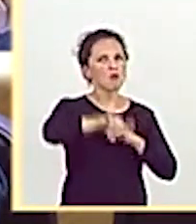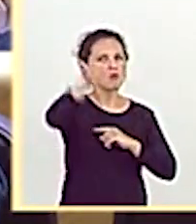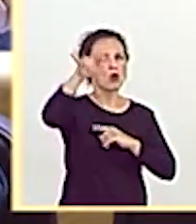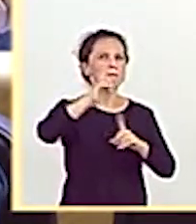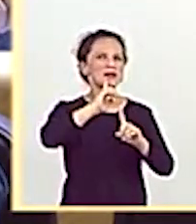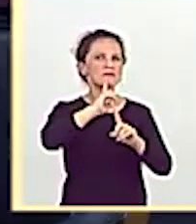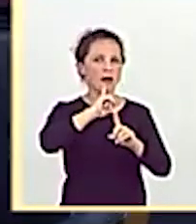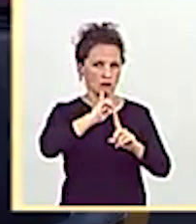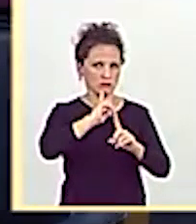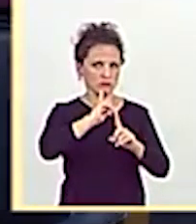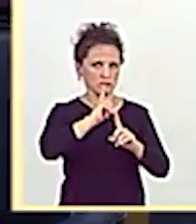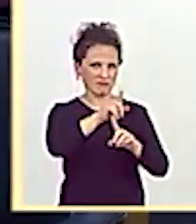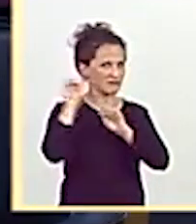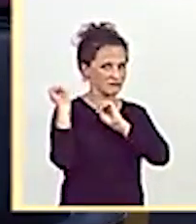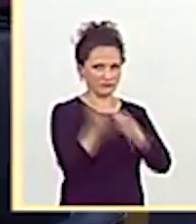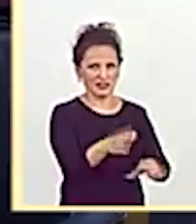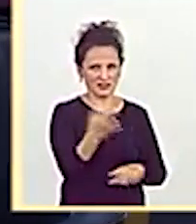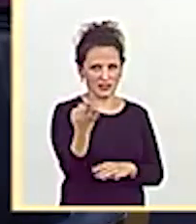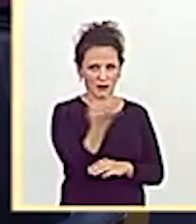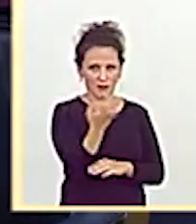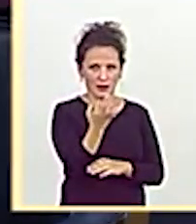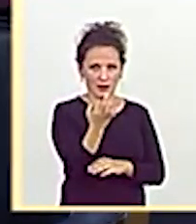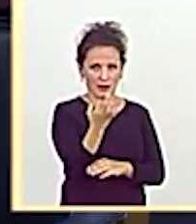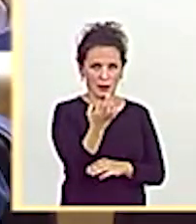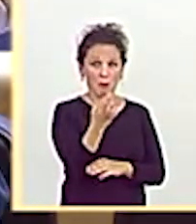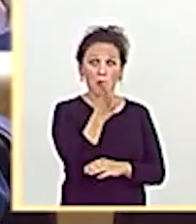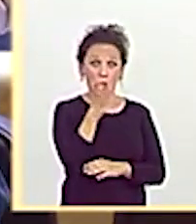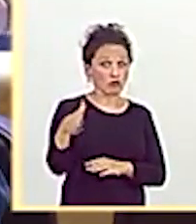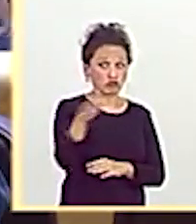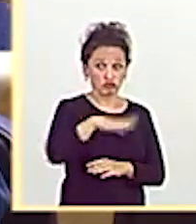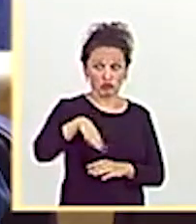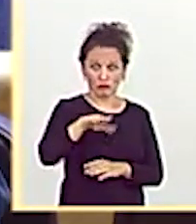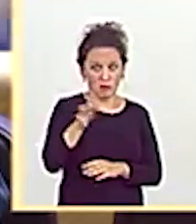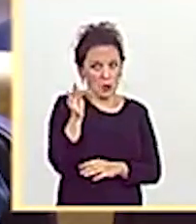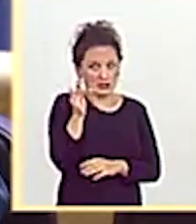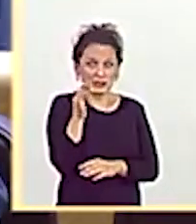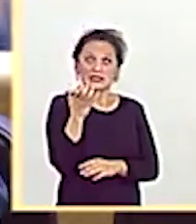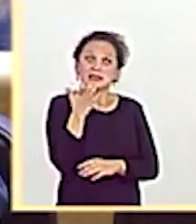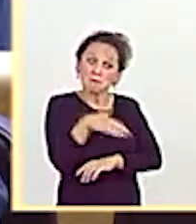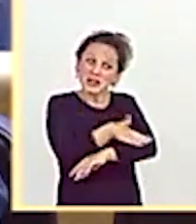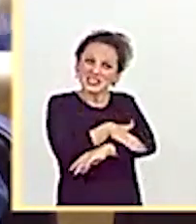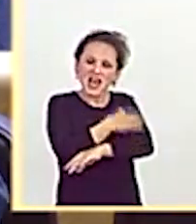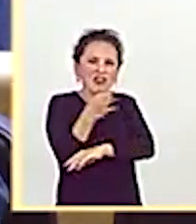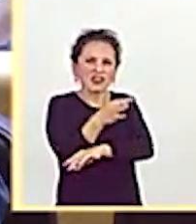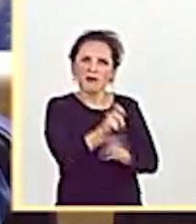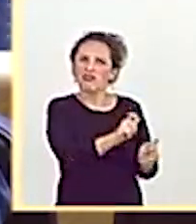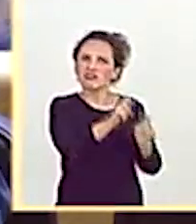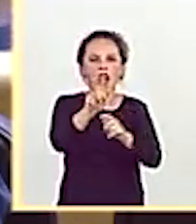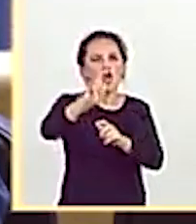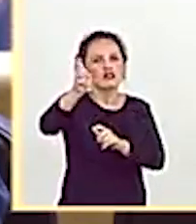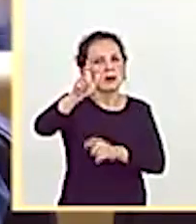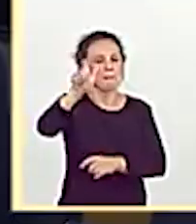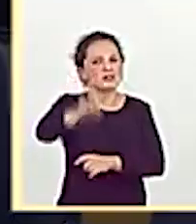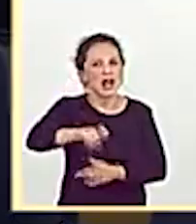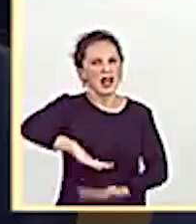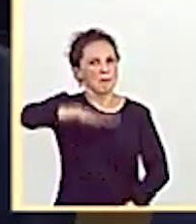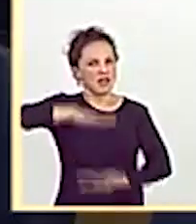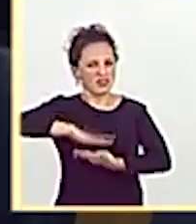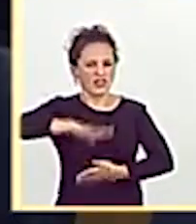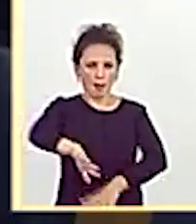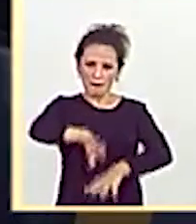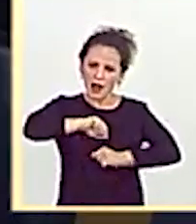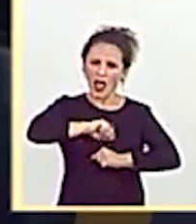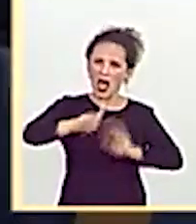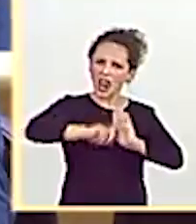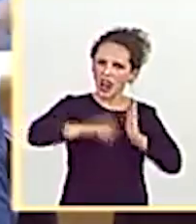Dilita y por el bien de todos, deje el ministerio de alguien que esté capacitado para poner adelante y en marcha una